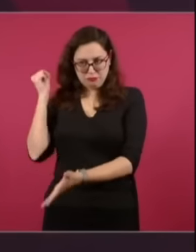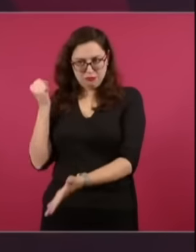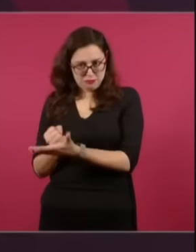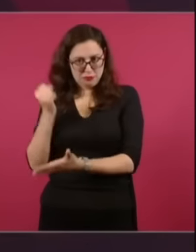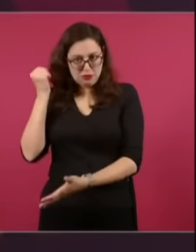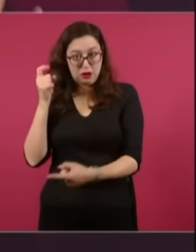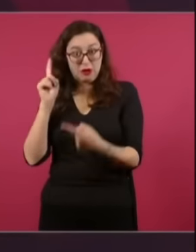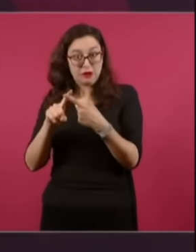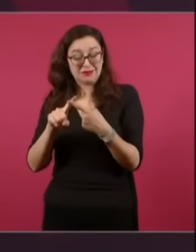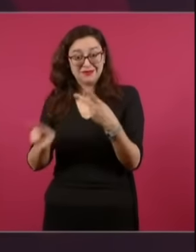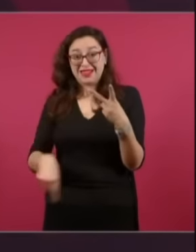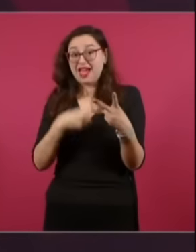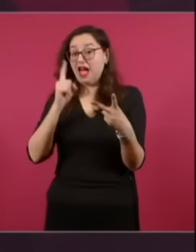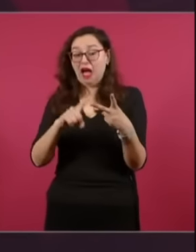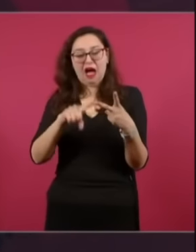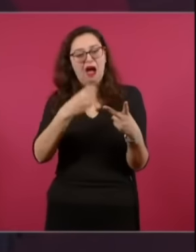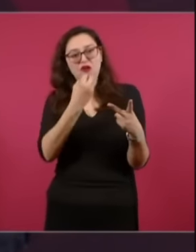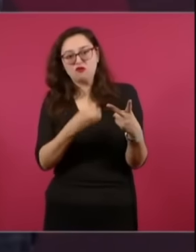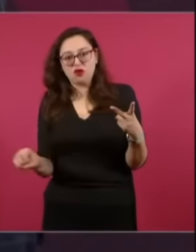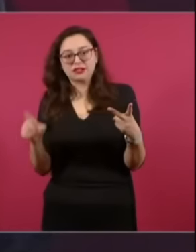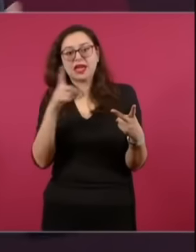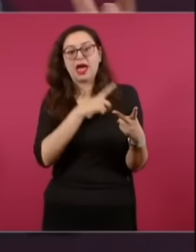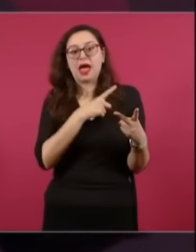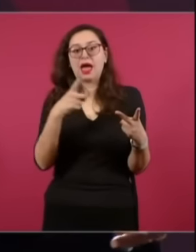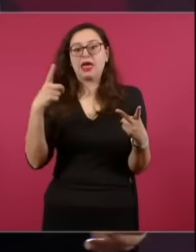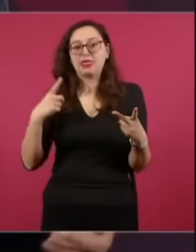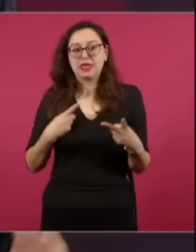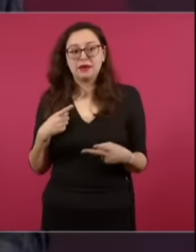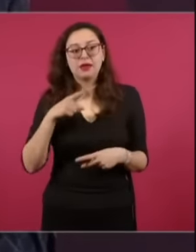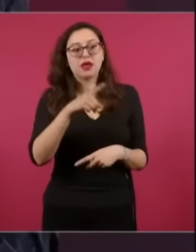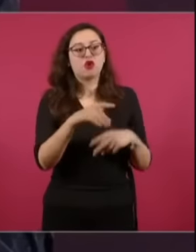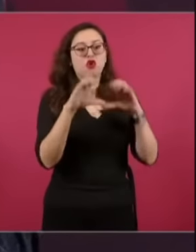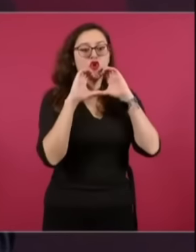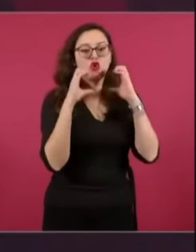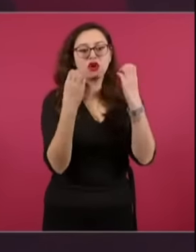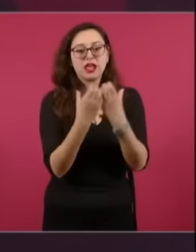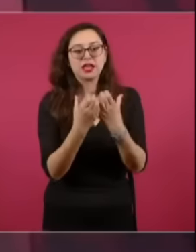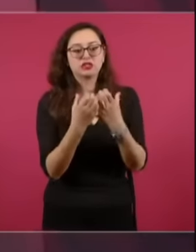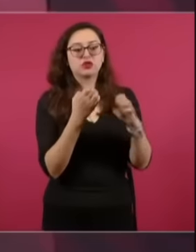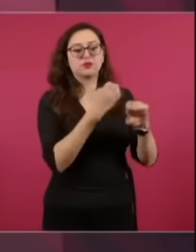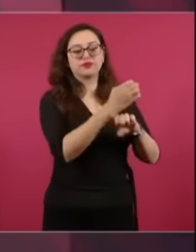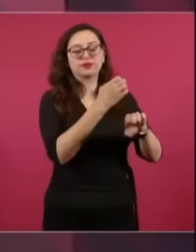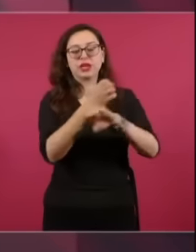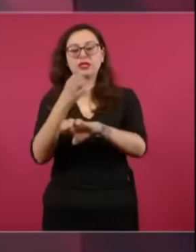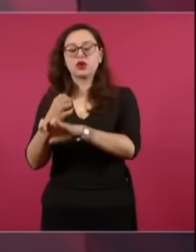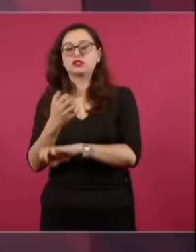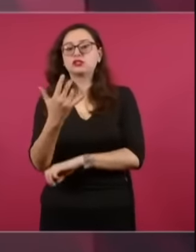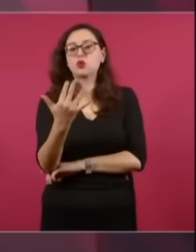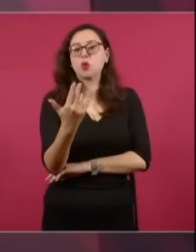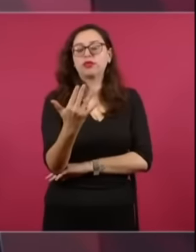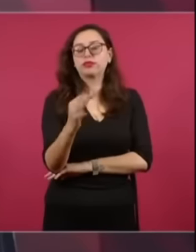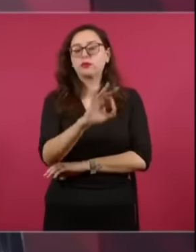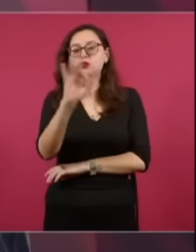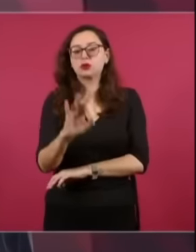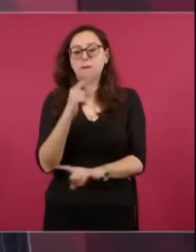sino también se requiere que la mitad más uno de los